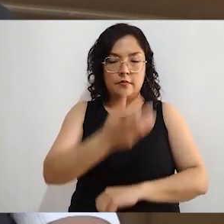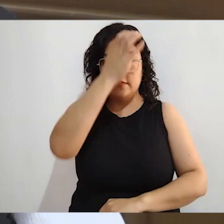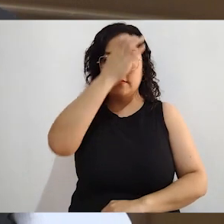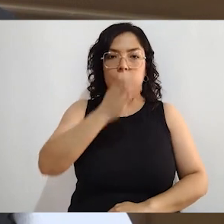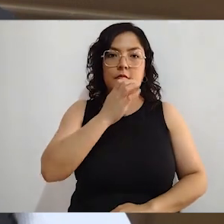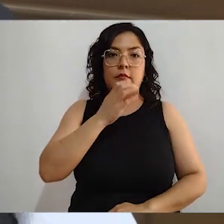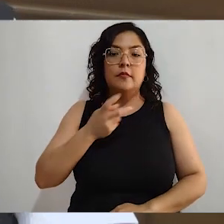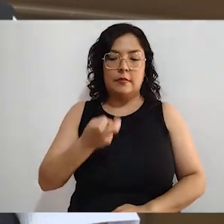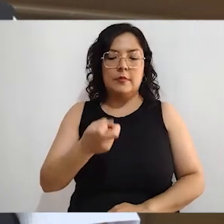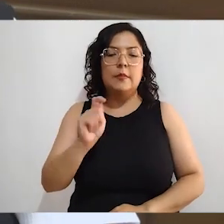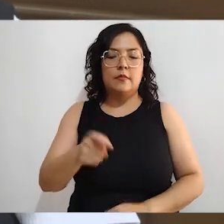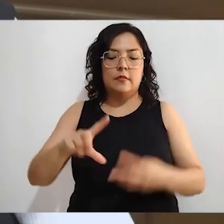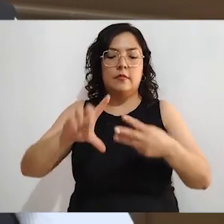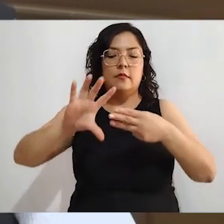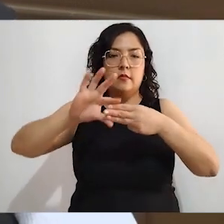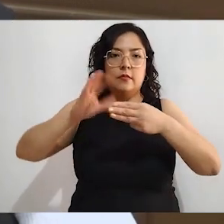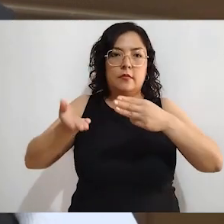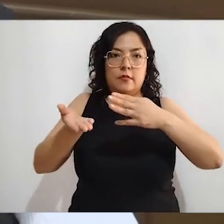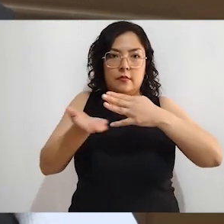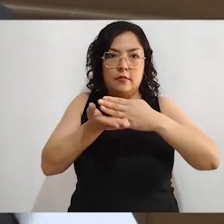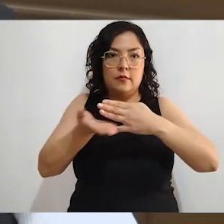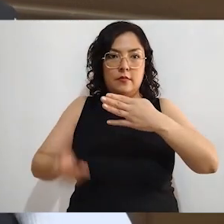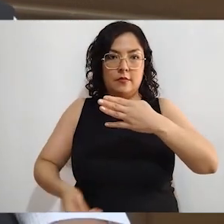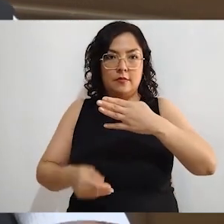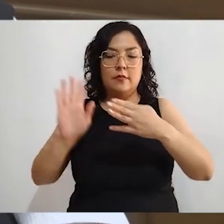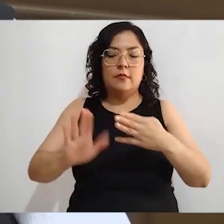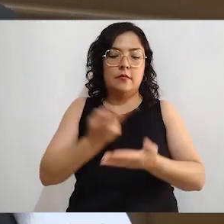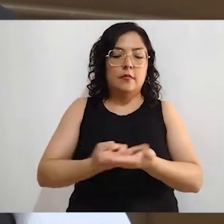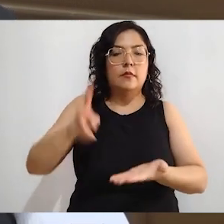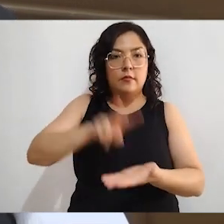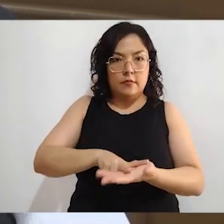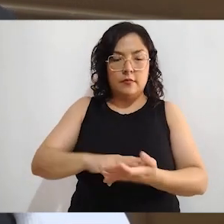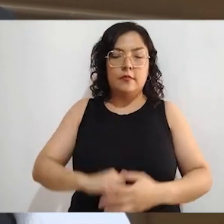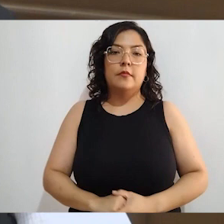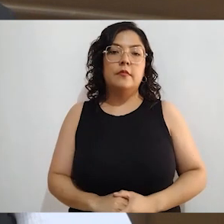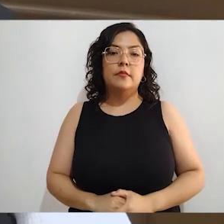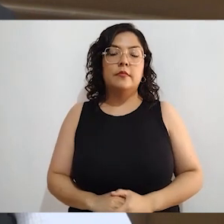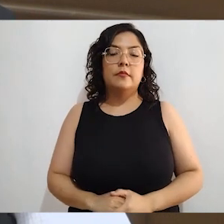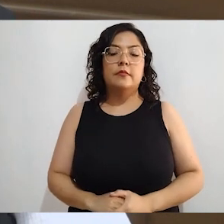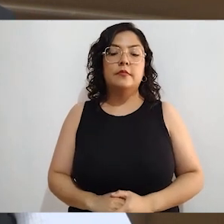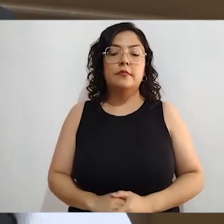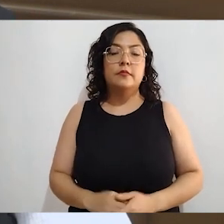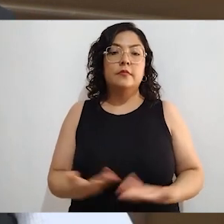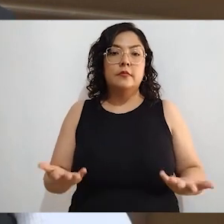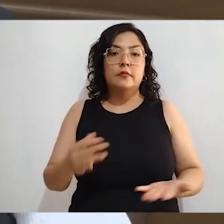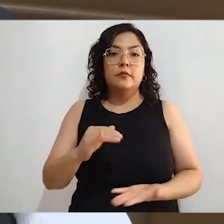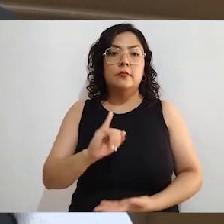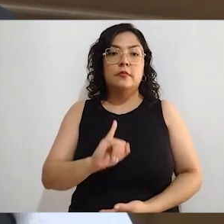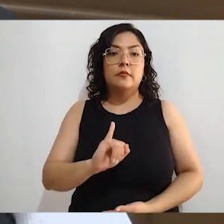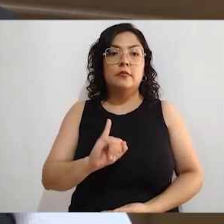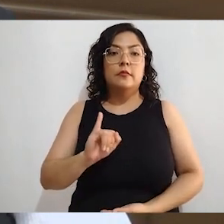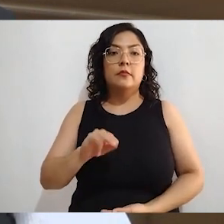se llama concurrente. Generalmente en estos procesos electivos, el Instituto Nacional Electoral